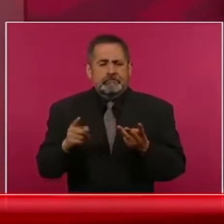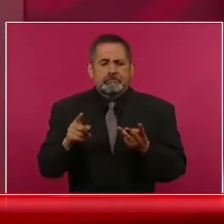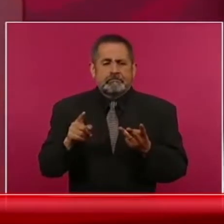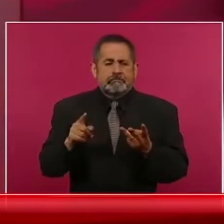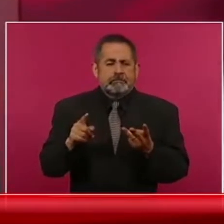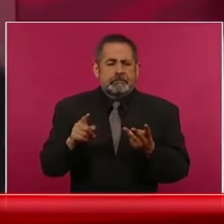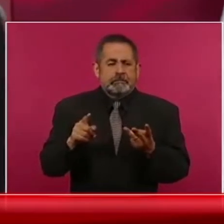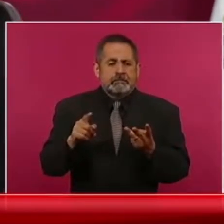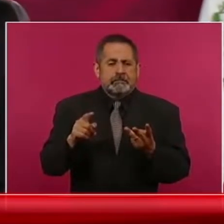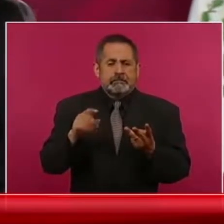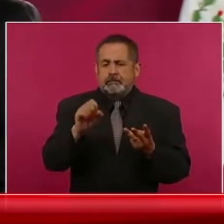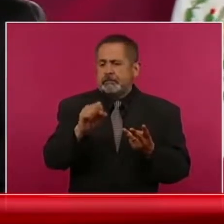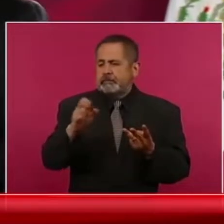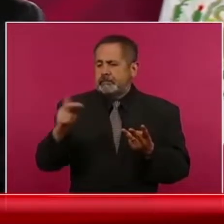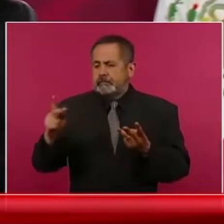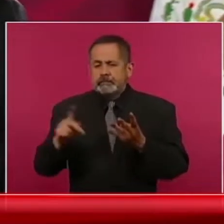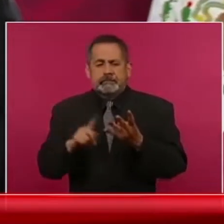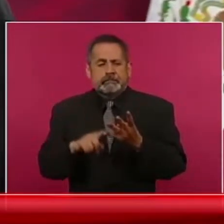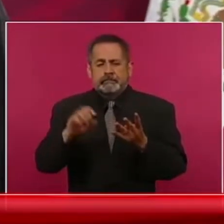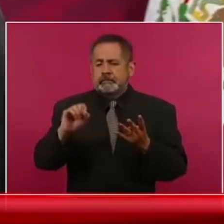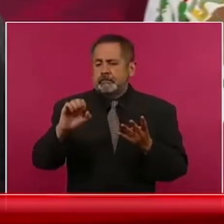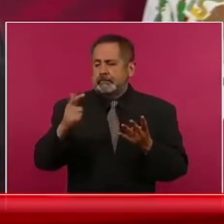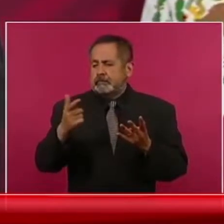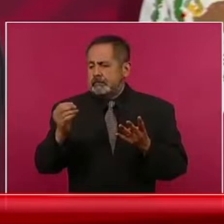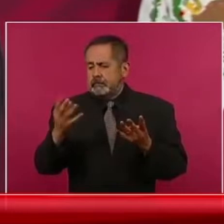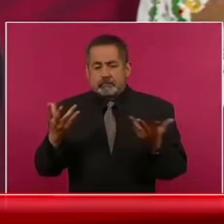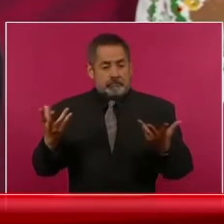secretario de Seguridad Pública, el secretario de Gobernación,